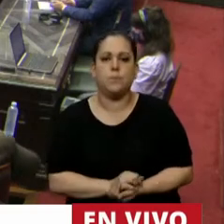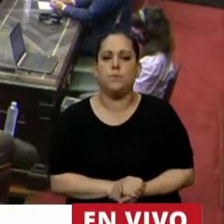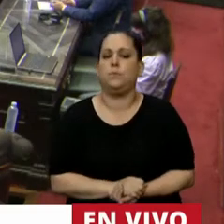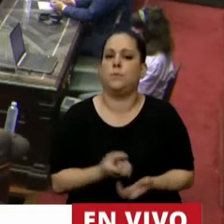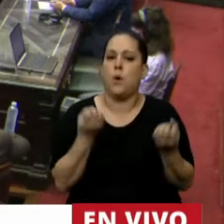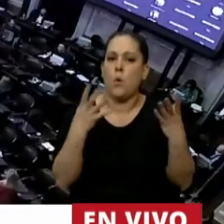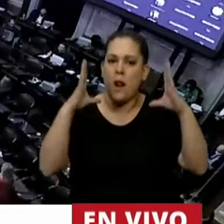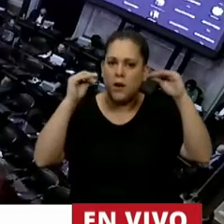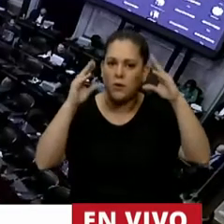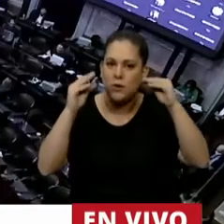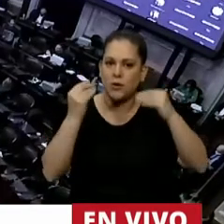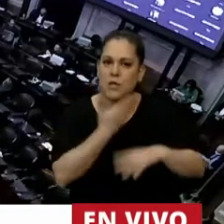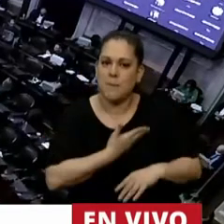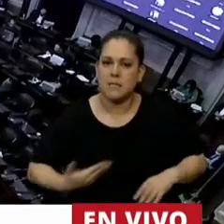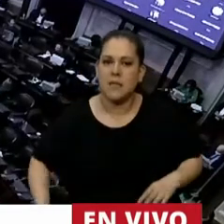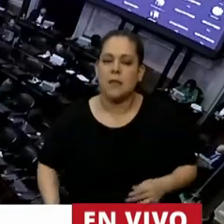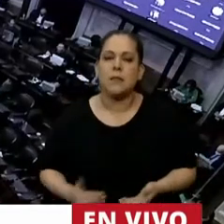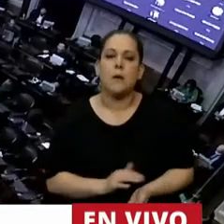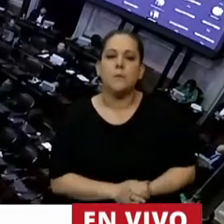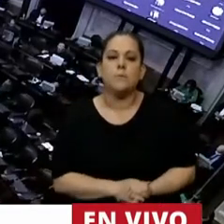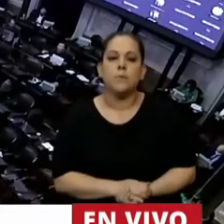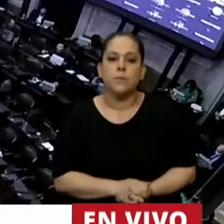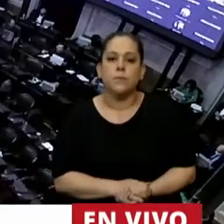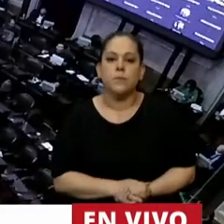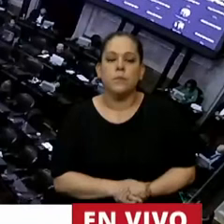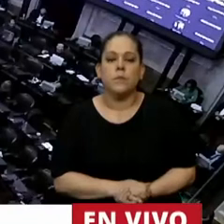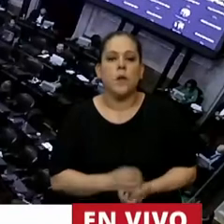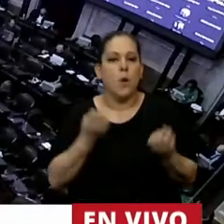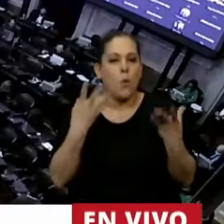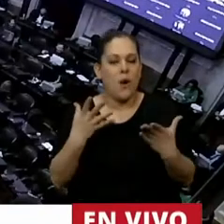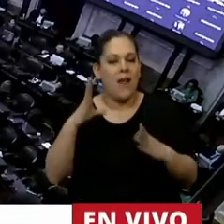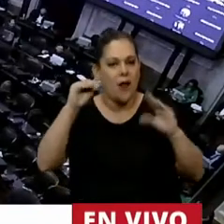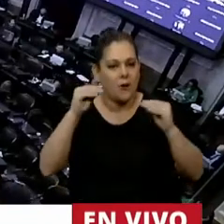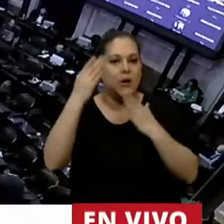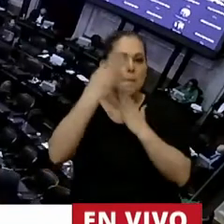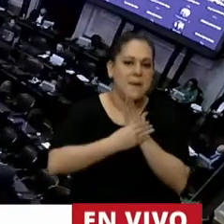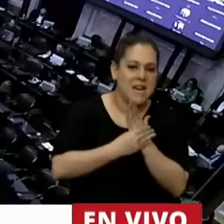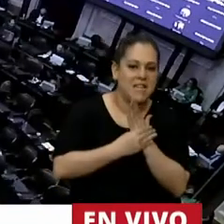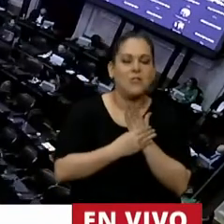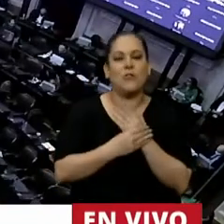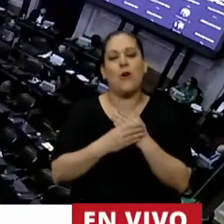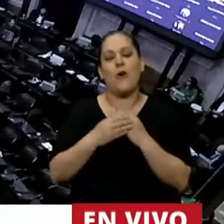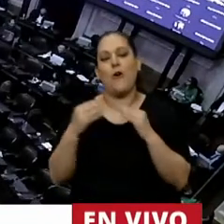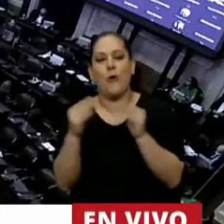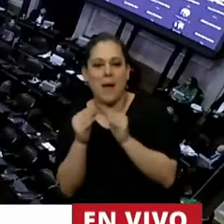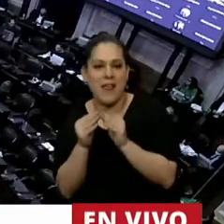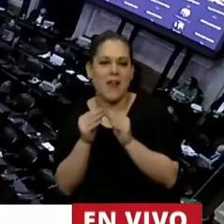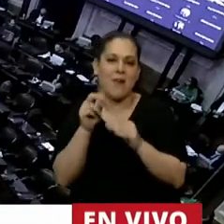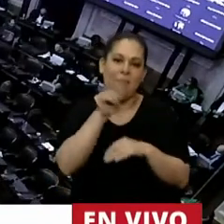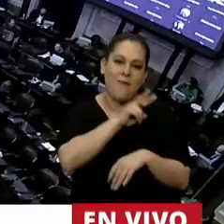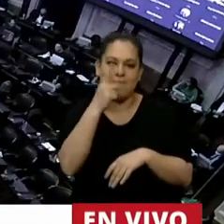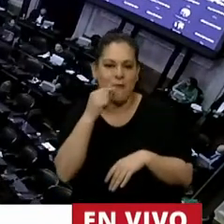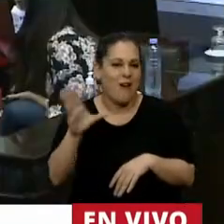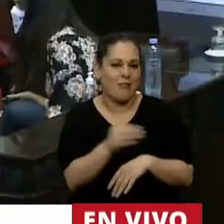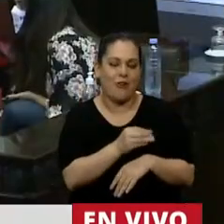Buenas noches, señor Presidente. Buenas noches, Ministros, compañeras, compañeras del Ejecutivo. Gracias por estar acá